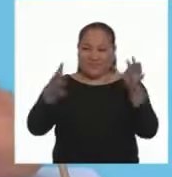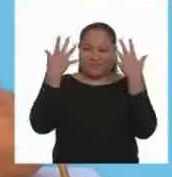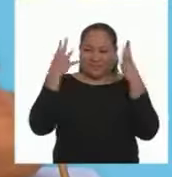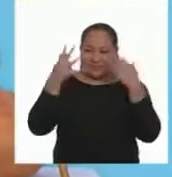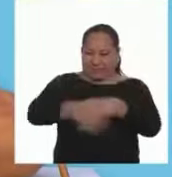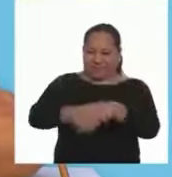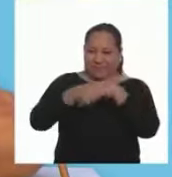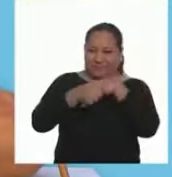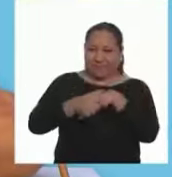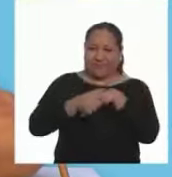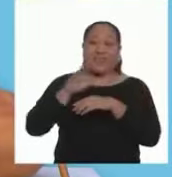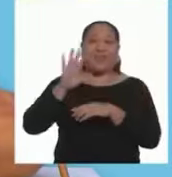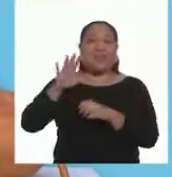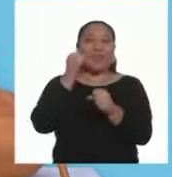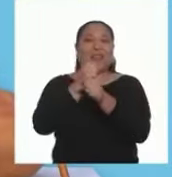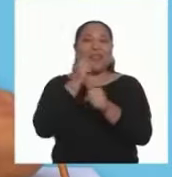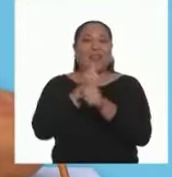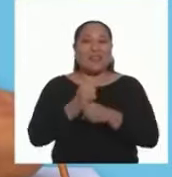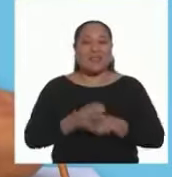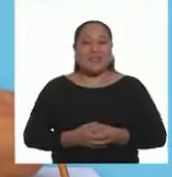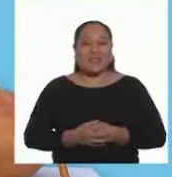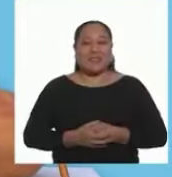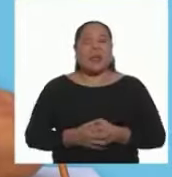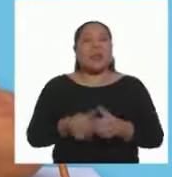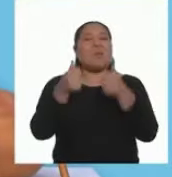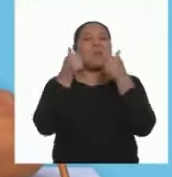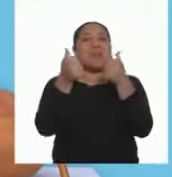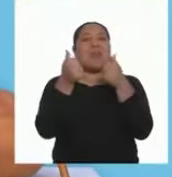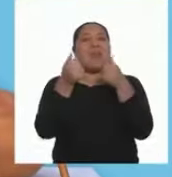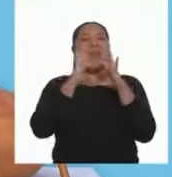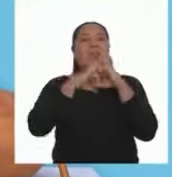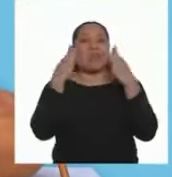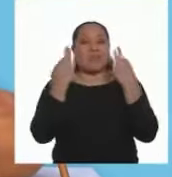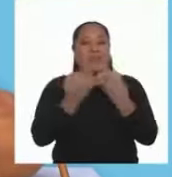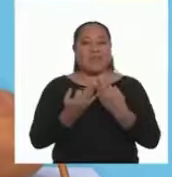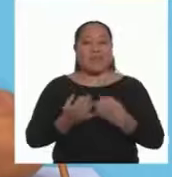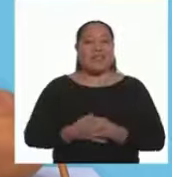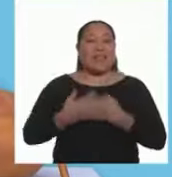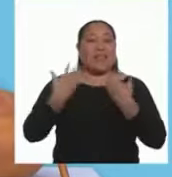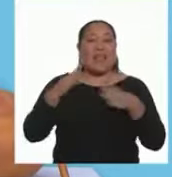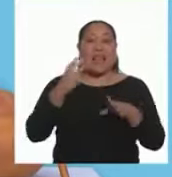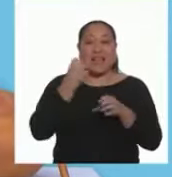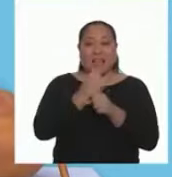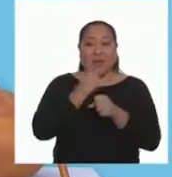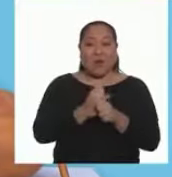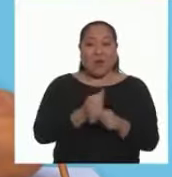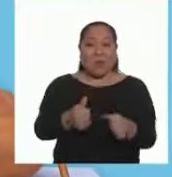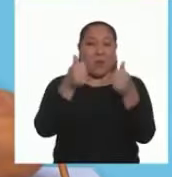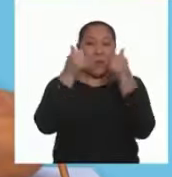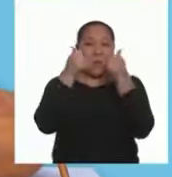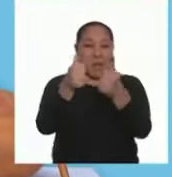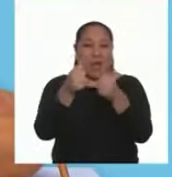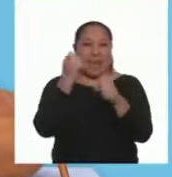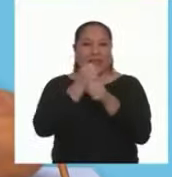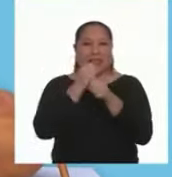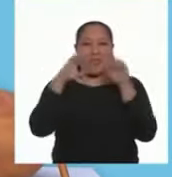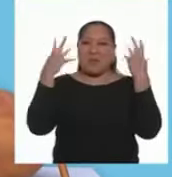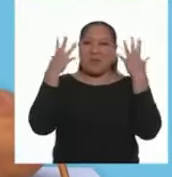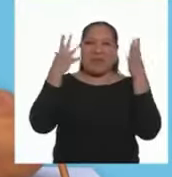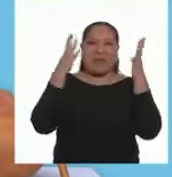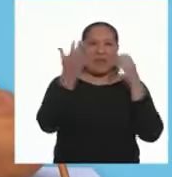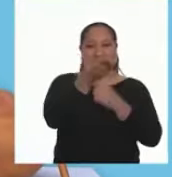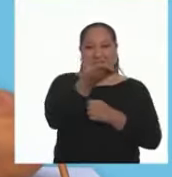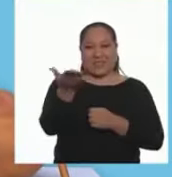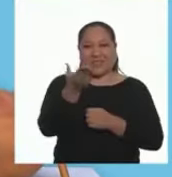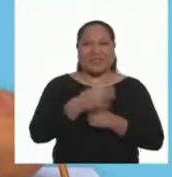Finalmente Felicítenle por el trabajo realizado Muy bien familias Han realizado un gran